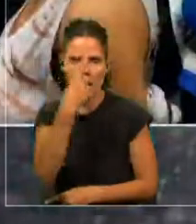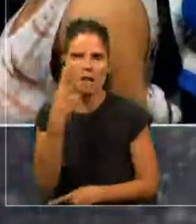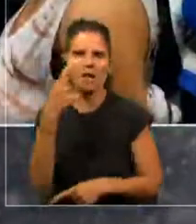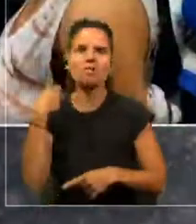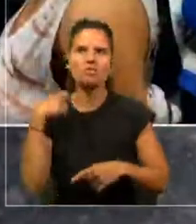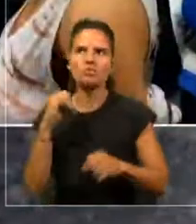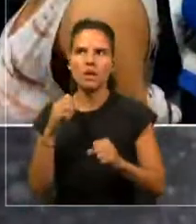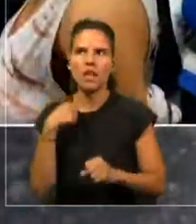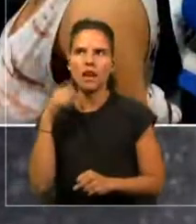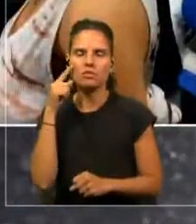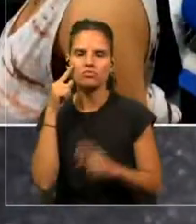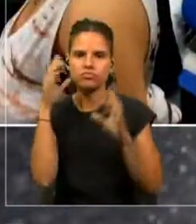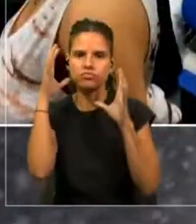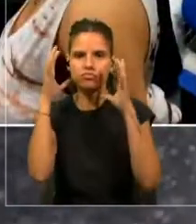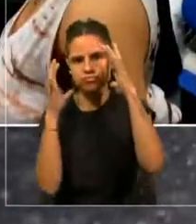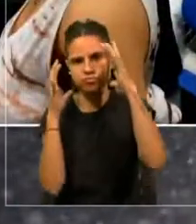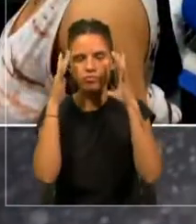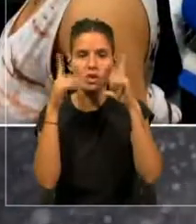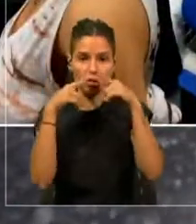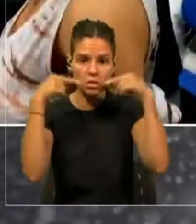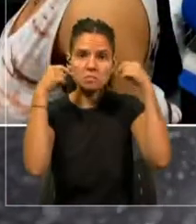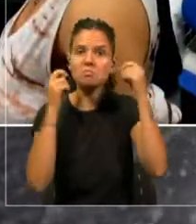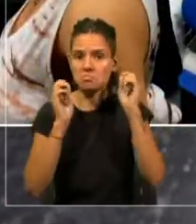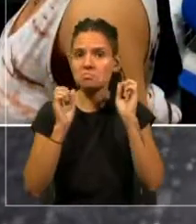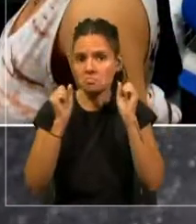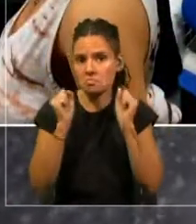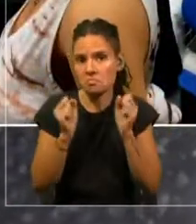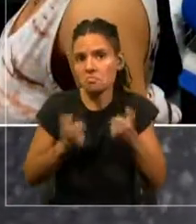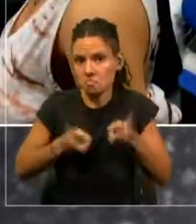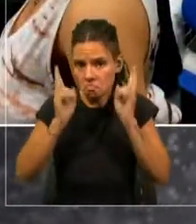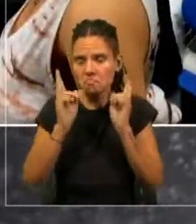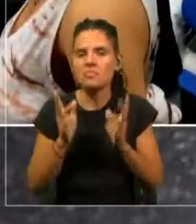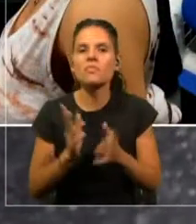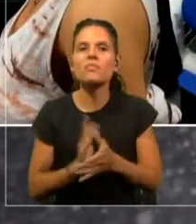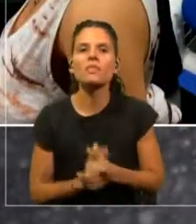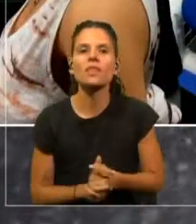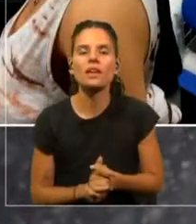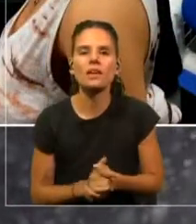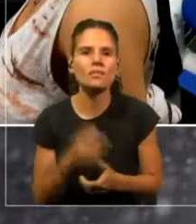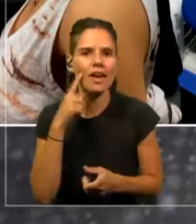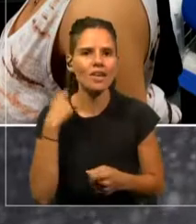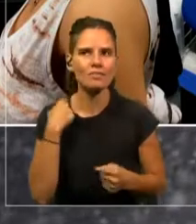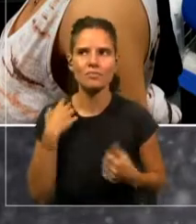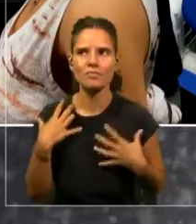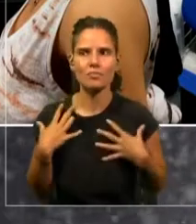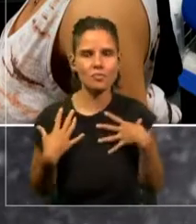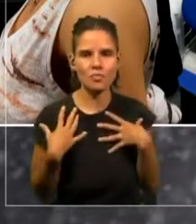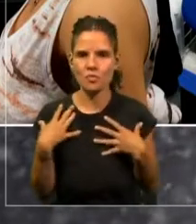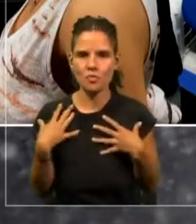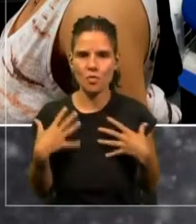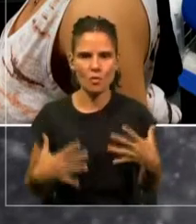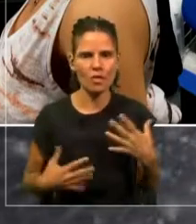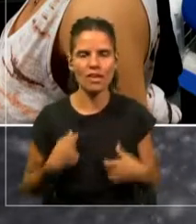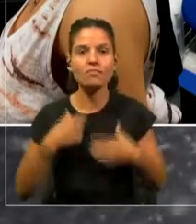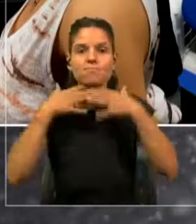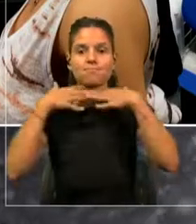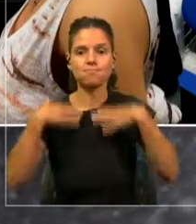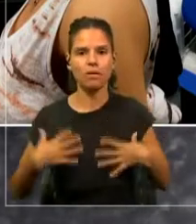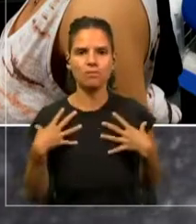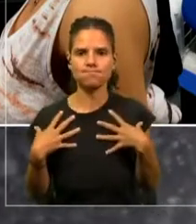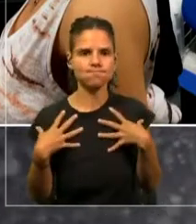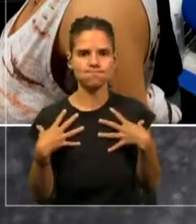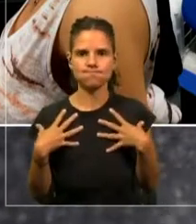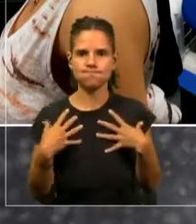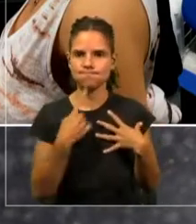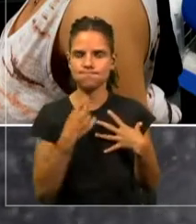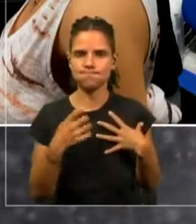cabeza, puede sonreír, puede... Pero no puede moverse desde el cuello hacia abajo. No